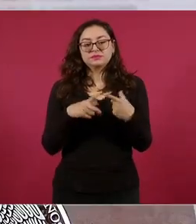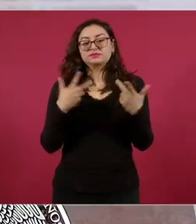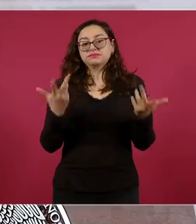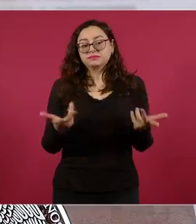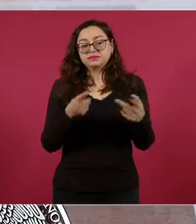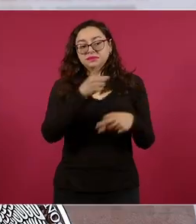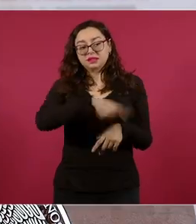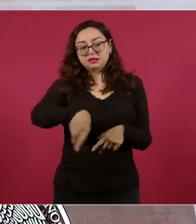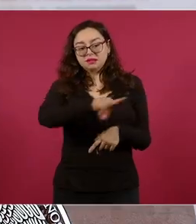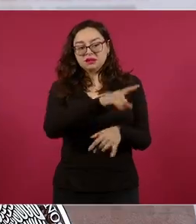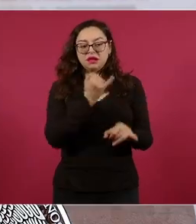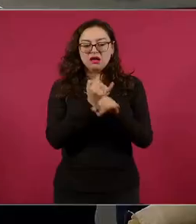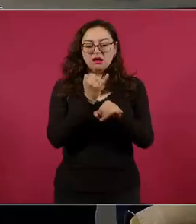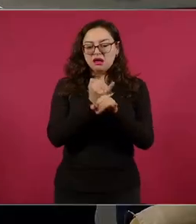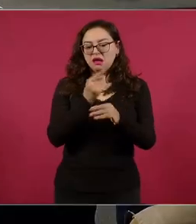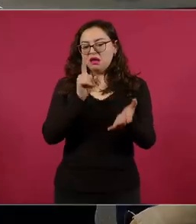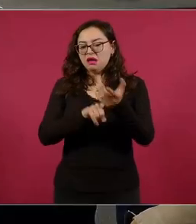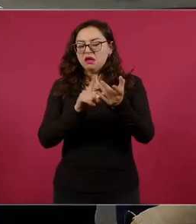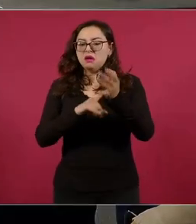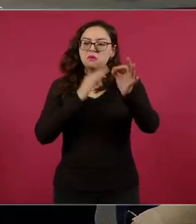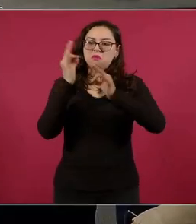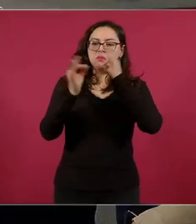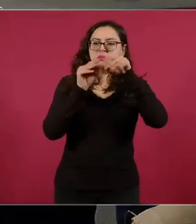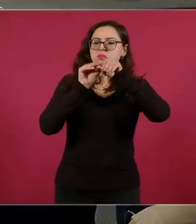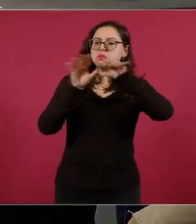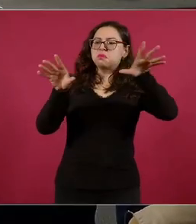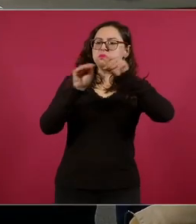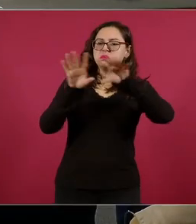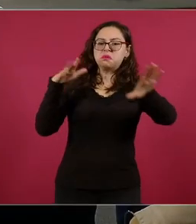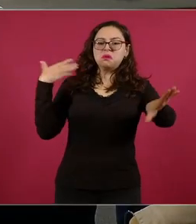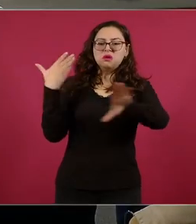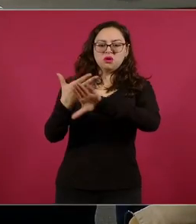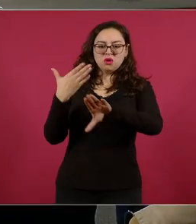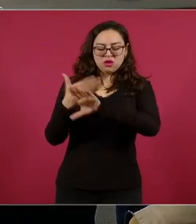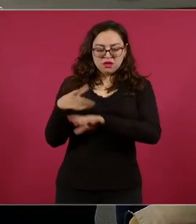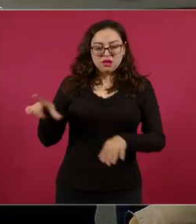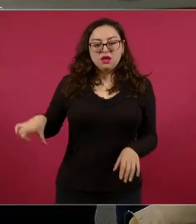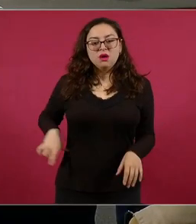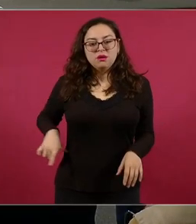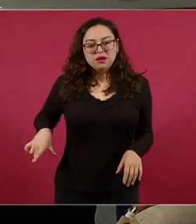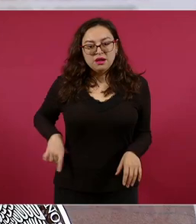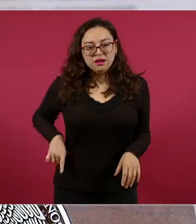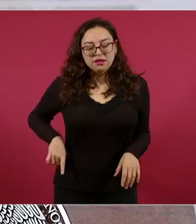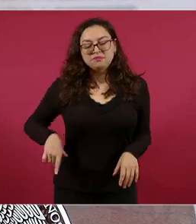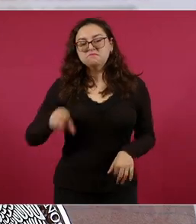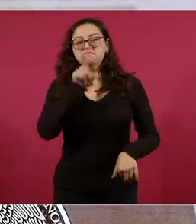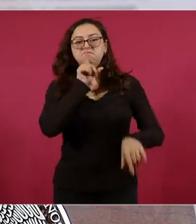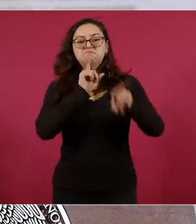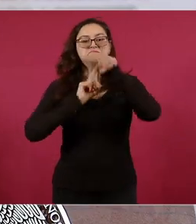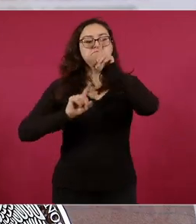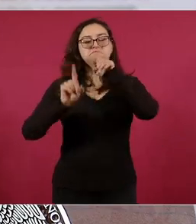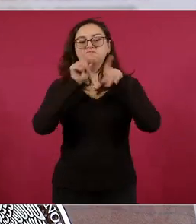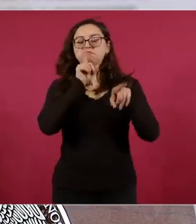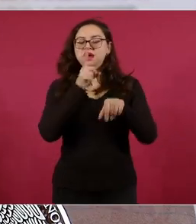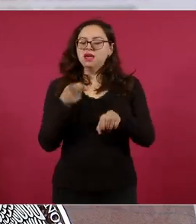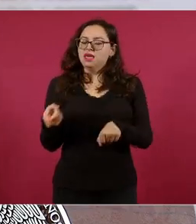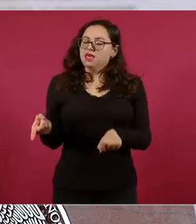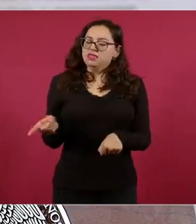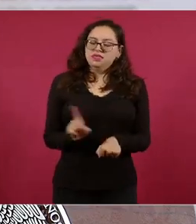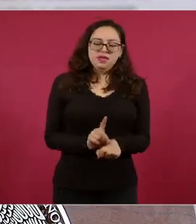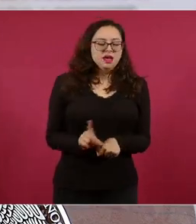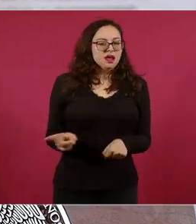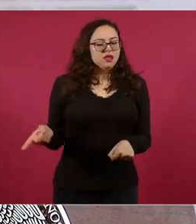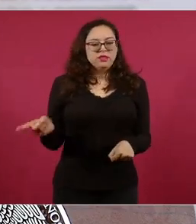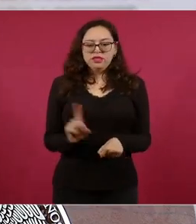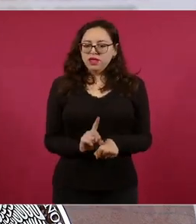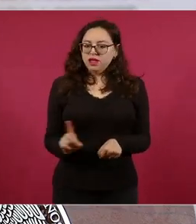sirve para lanzar ataques y mentiras contra el gobierno de México. Y es que todos los días vemos este tipo de